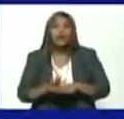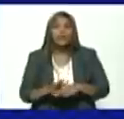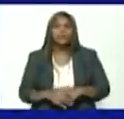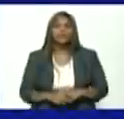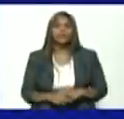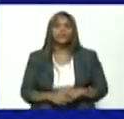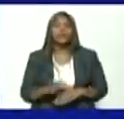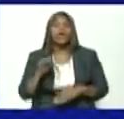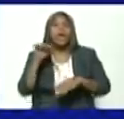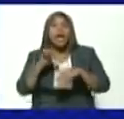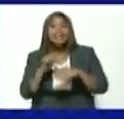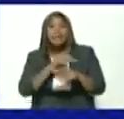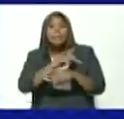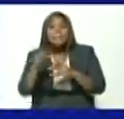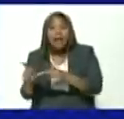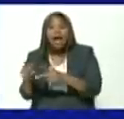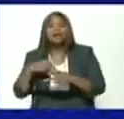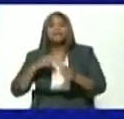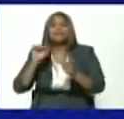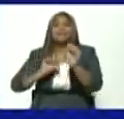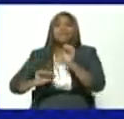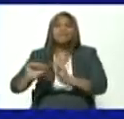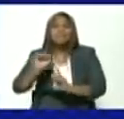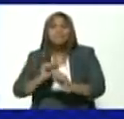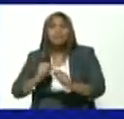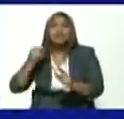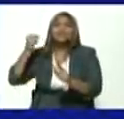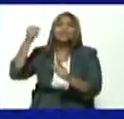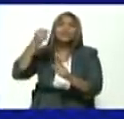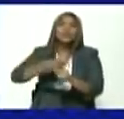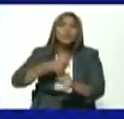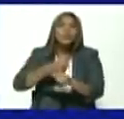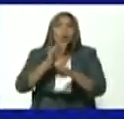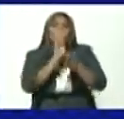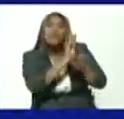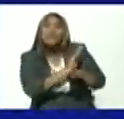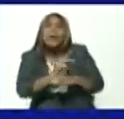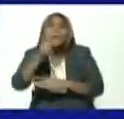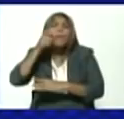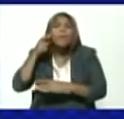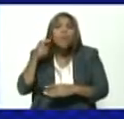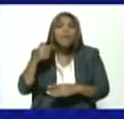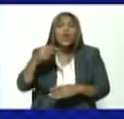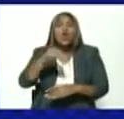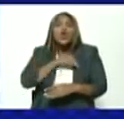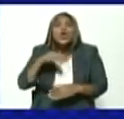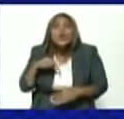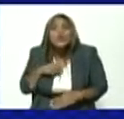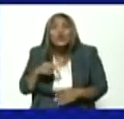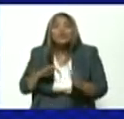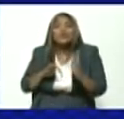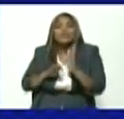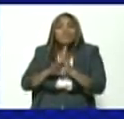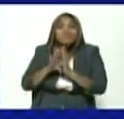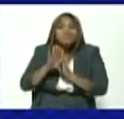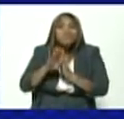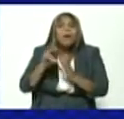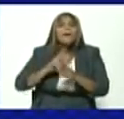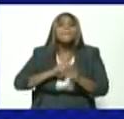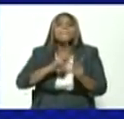con él resistimos batallamos protegemos al pueblo nosotros vamos adelante con el plan nacional